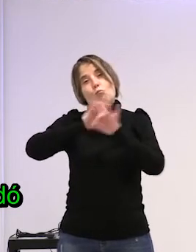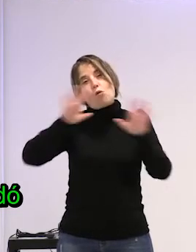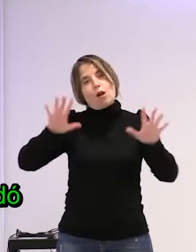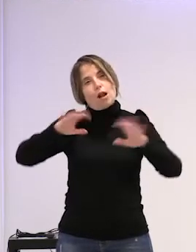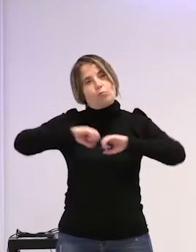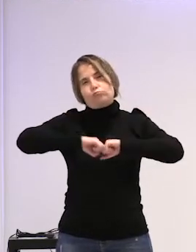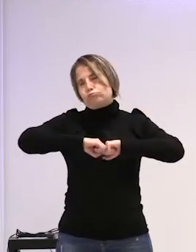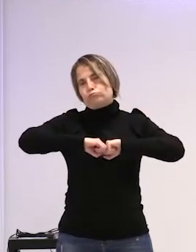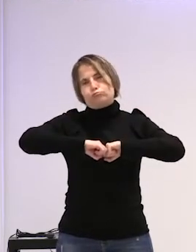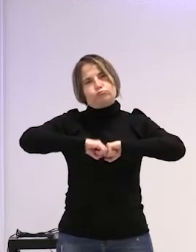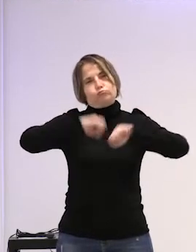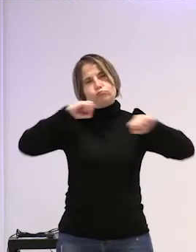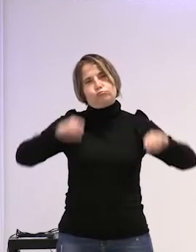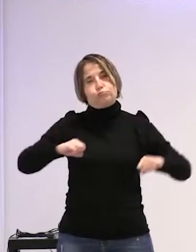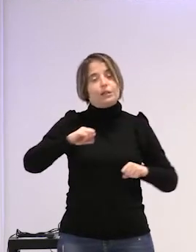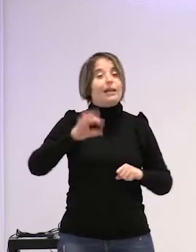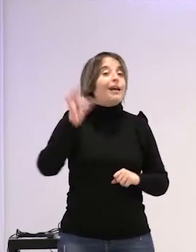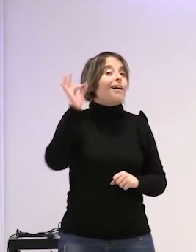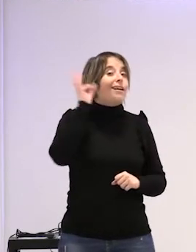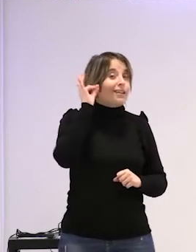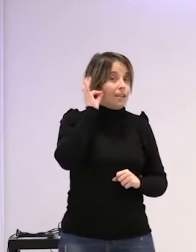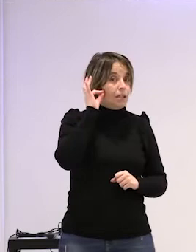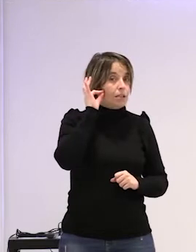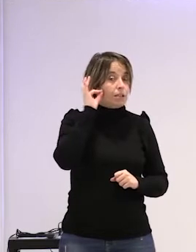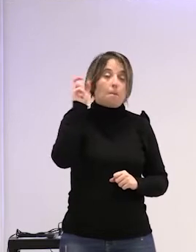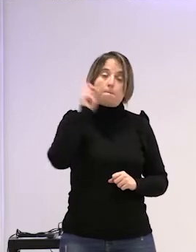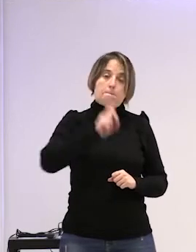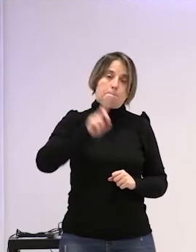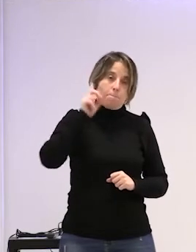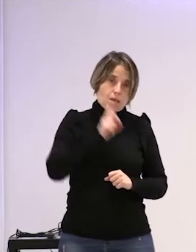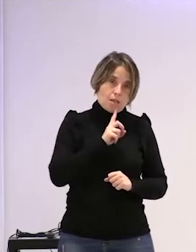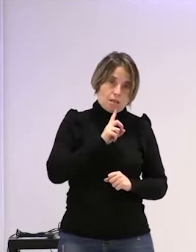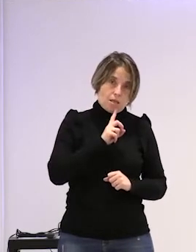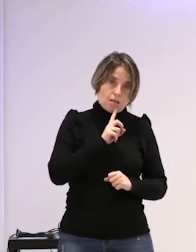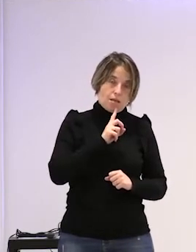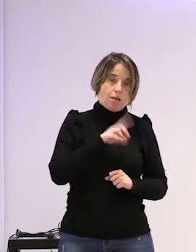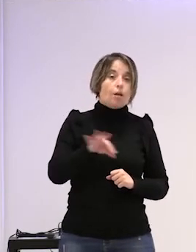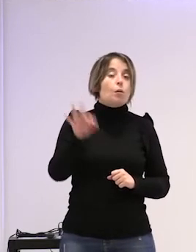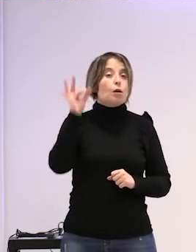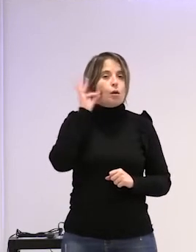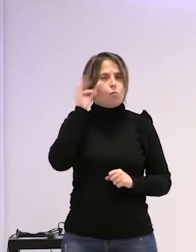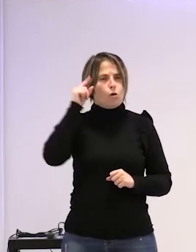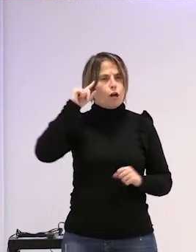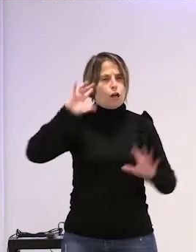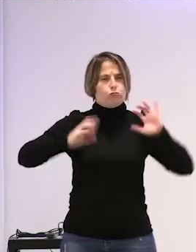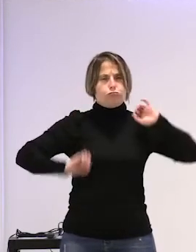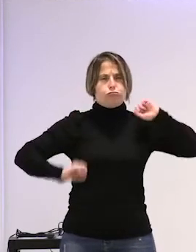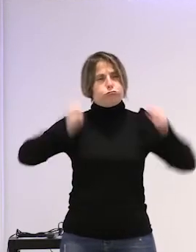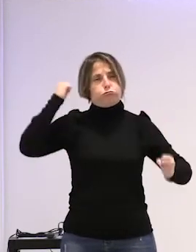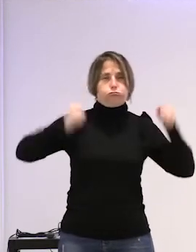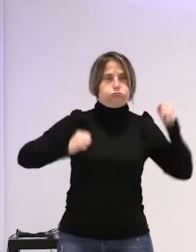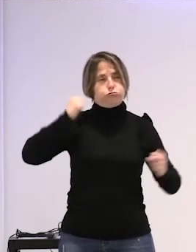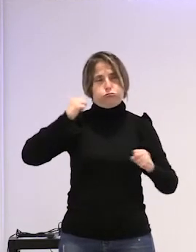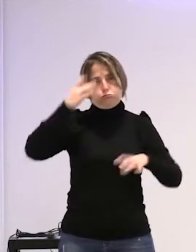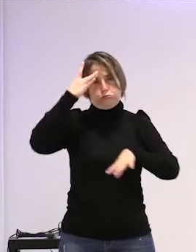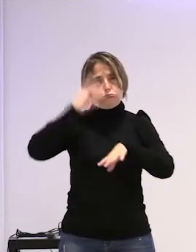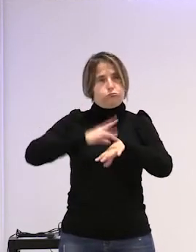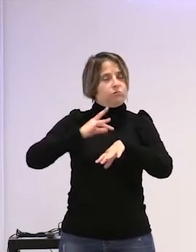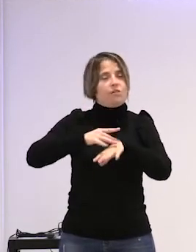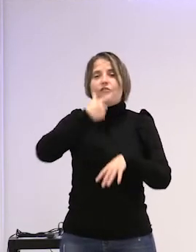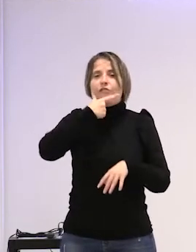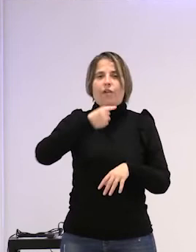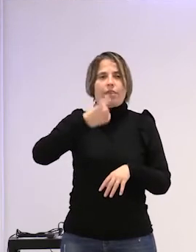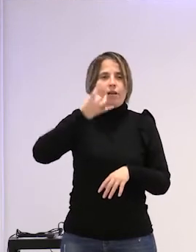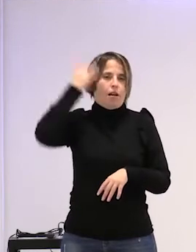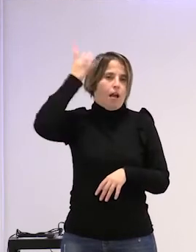establecido que las niñas mienten y que las mujeres somos unas histéricas patológicas con tendencia a inventarnos